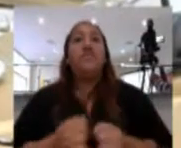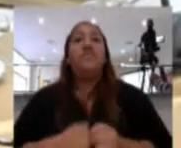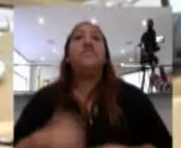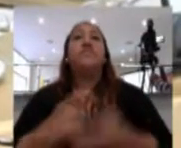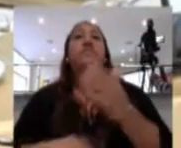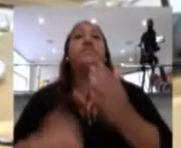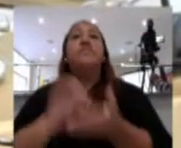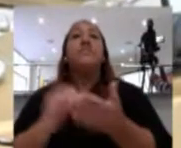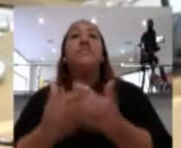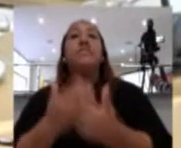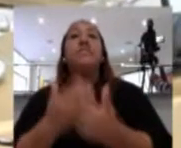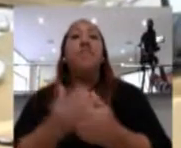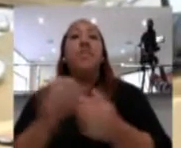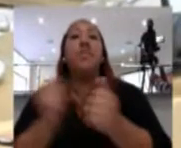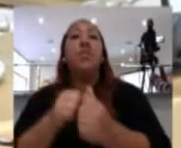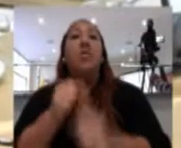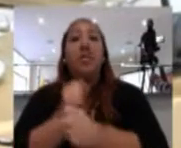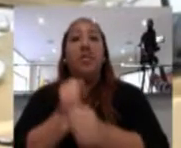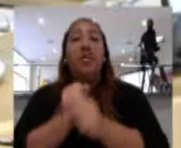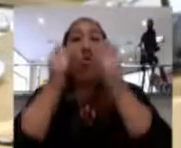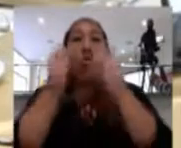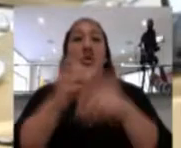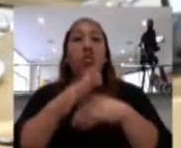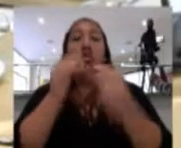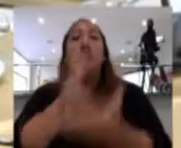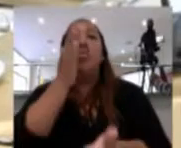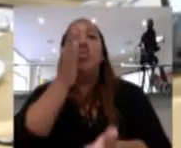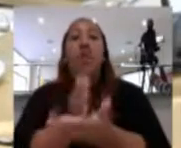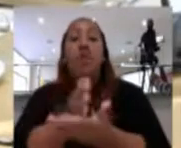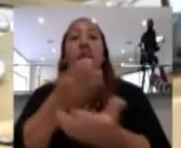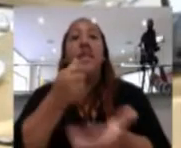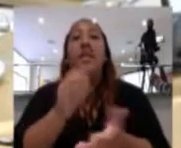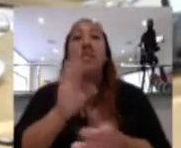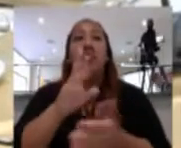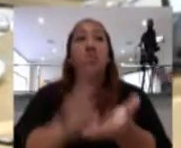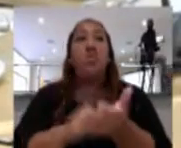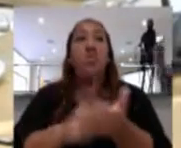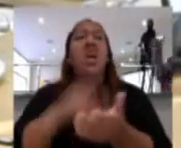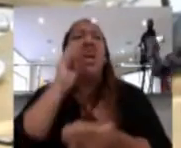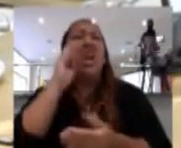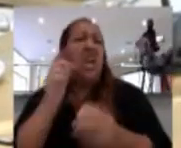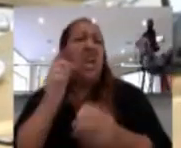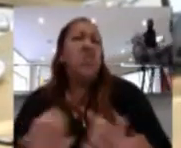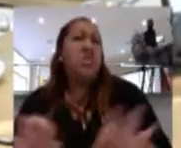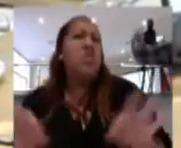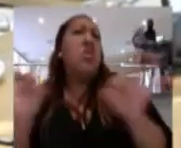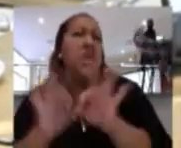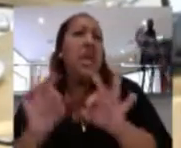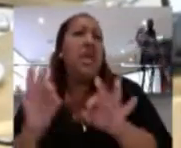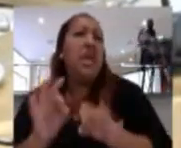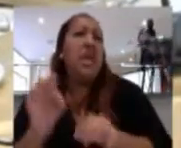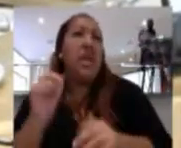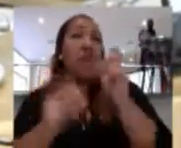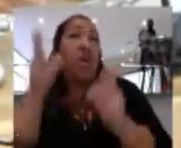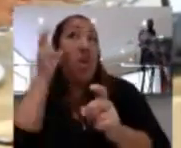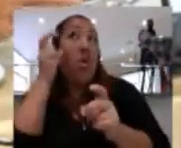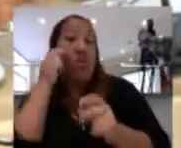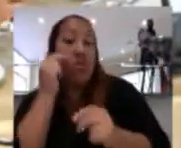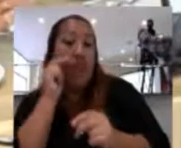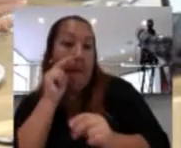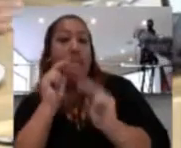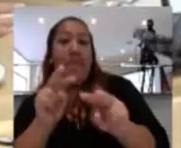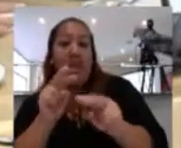faciliten la regularización de su situación tributaria. Creo que vale la pena que la gente que lo escucha